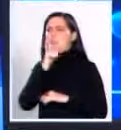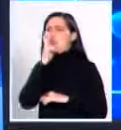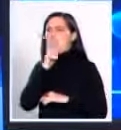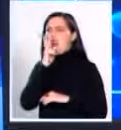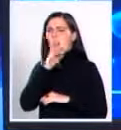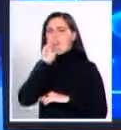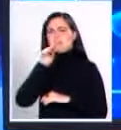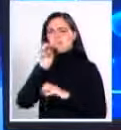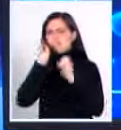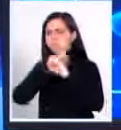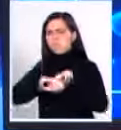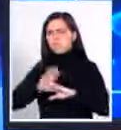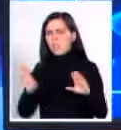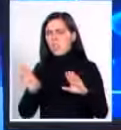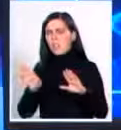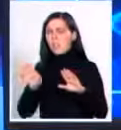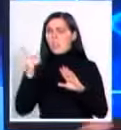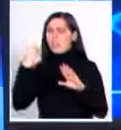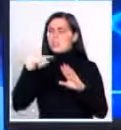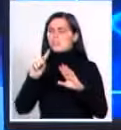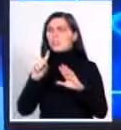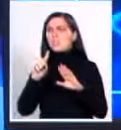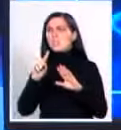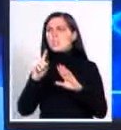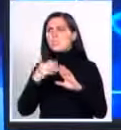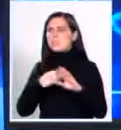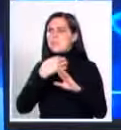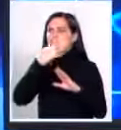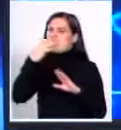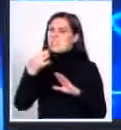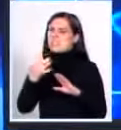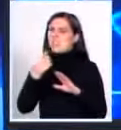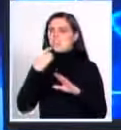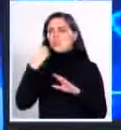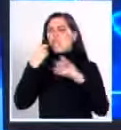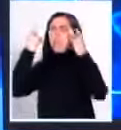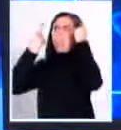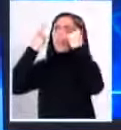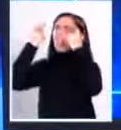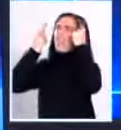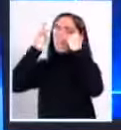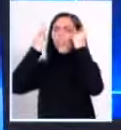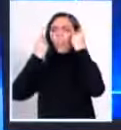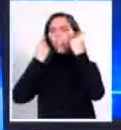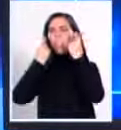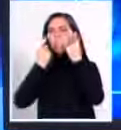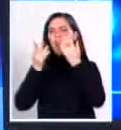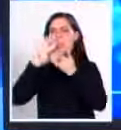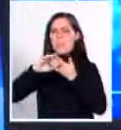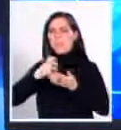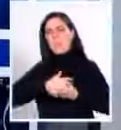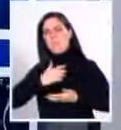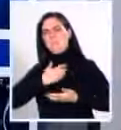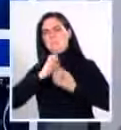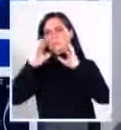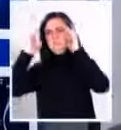todo mal? Todo mal. Entonces, tenía la reputación de ser un niño muy distraído. Además de calentón.